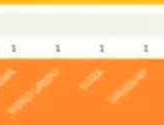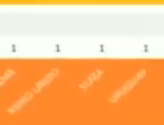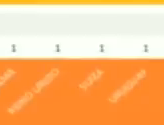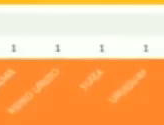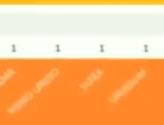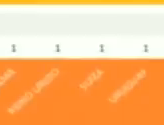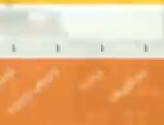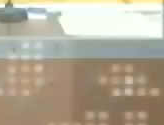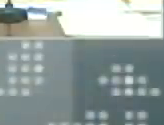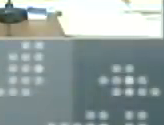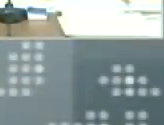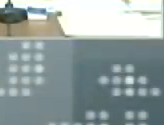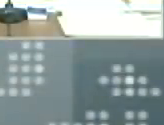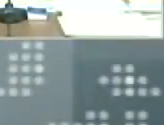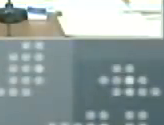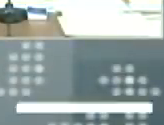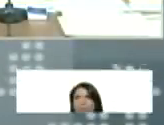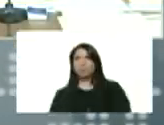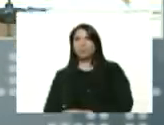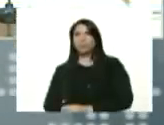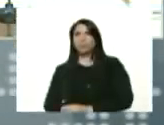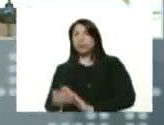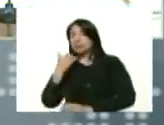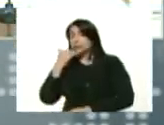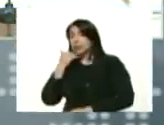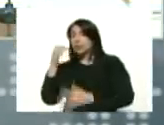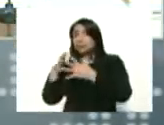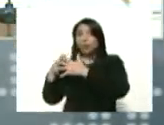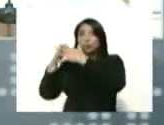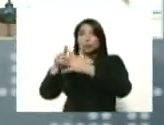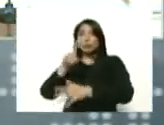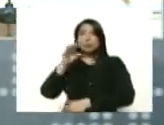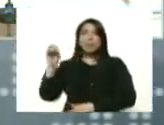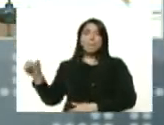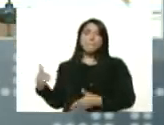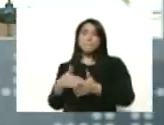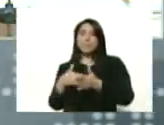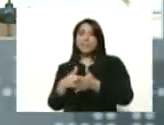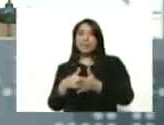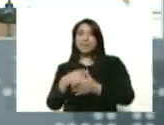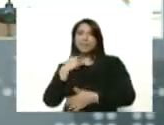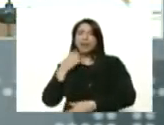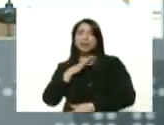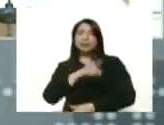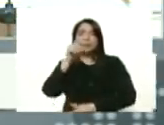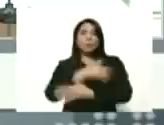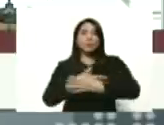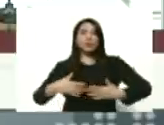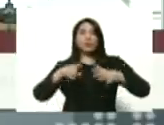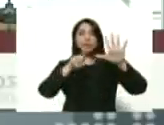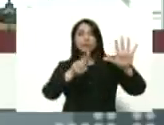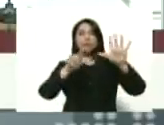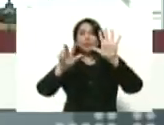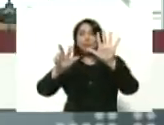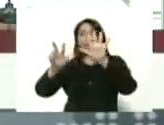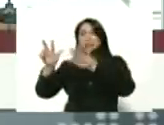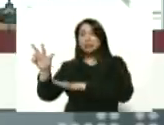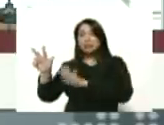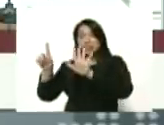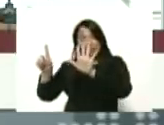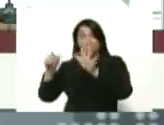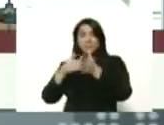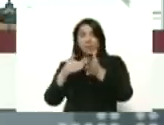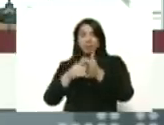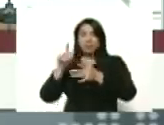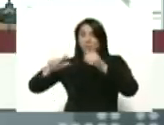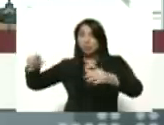está en las puertas de llegar a cien mil fallecidos un millón seiscientos ochenta y tres mil casos de Estados Unidos